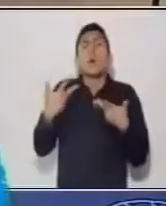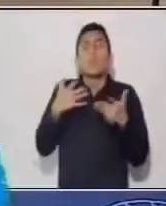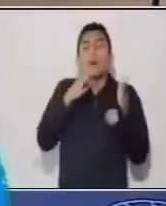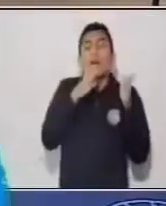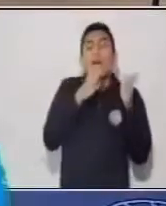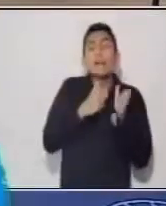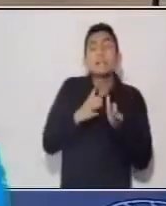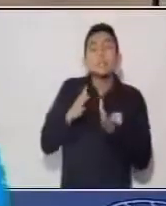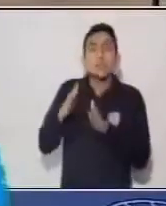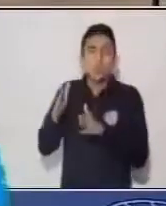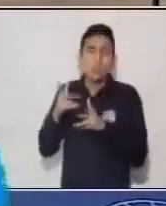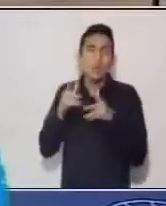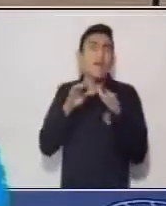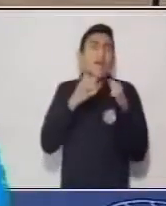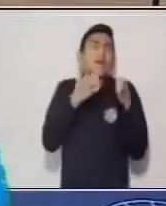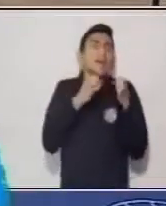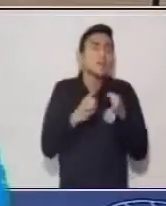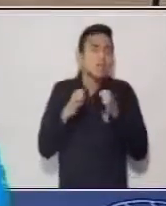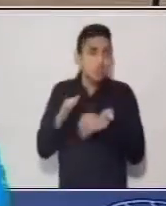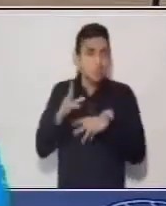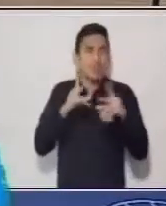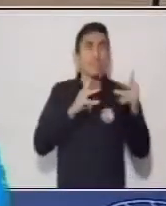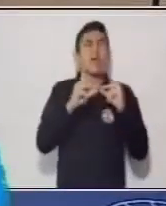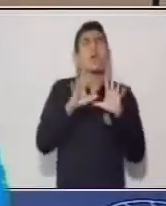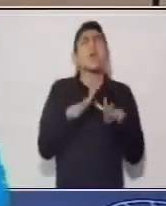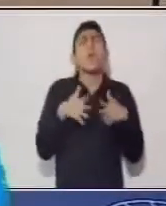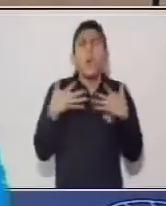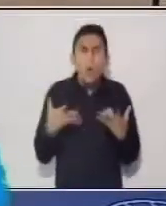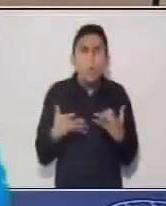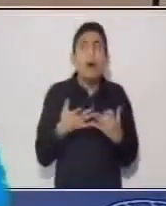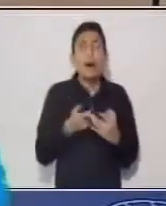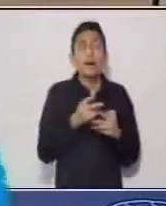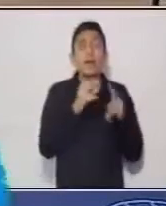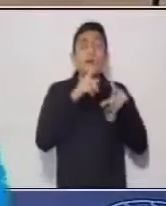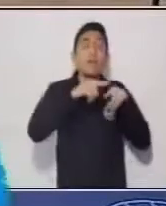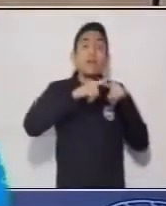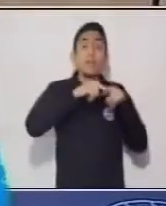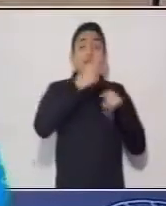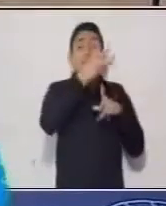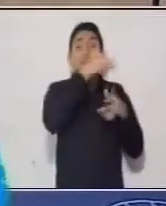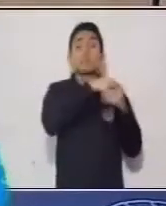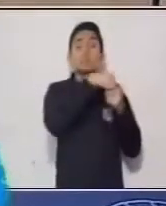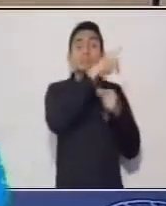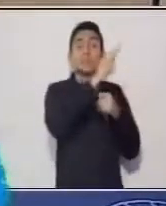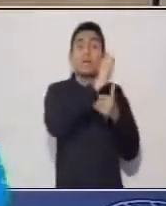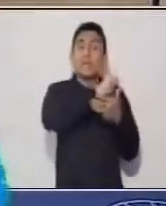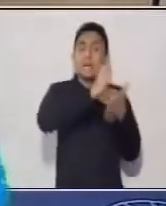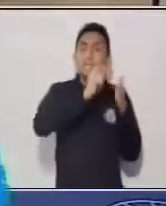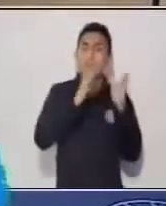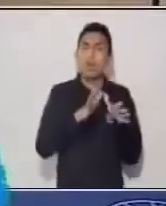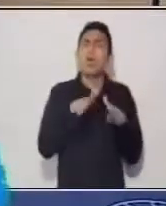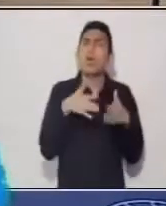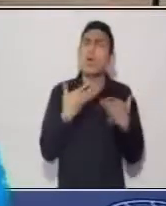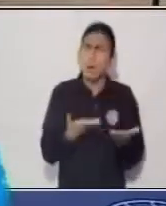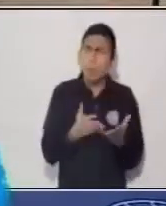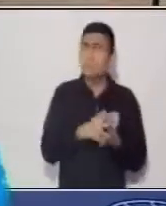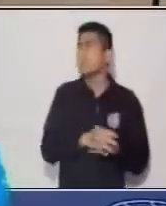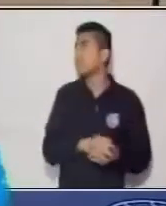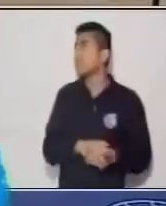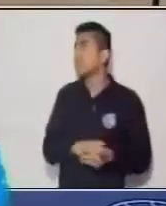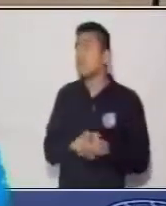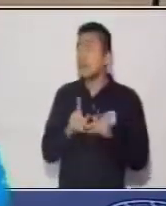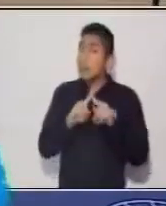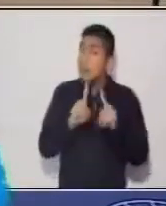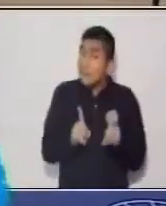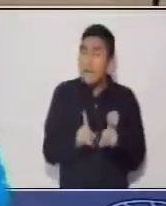Esto también dependerá mucho del estilo del escritor que luego veremos cómo puede manejar los diálogos pero